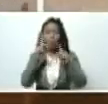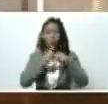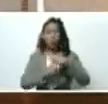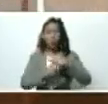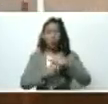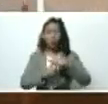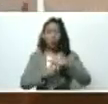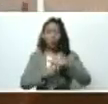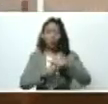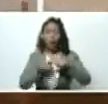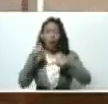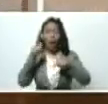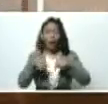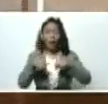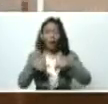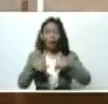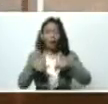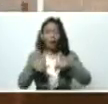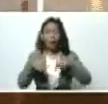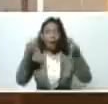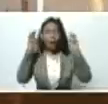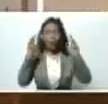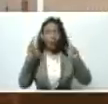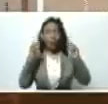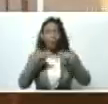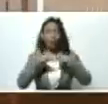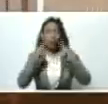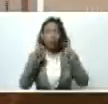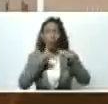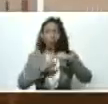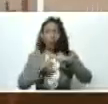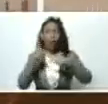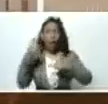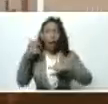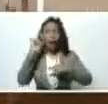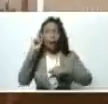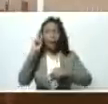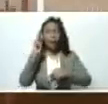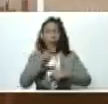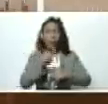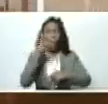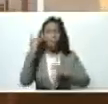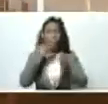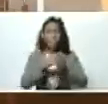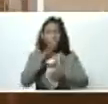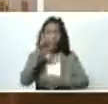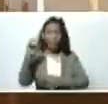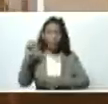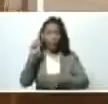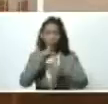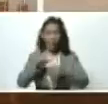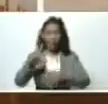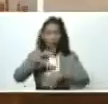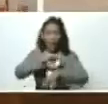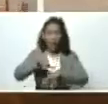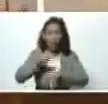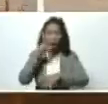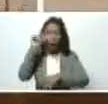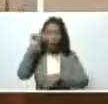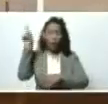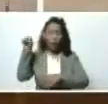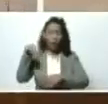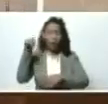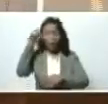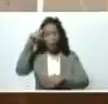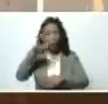en el acueducto de Puerto Cruz que aspiramos tener 500 litros de agua por segundo para nuestro pueblo y esos yumbos están atendiendo la